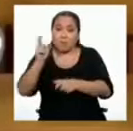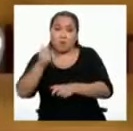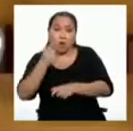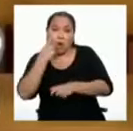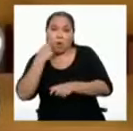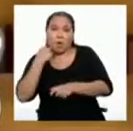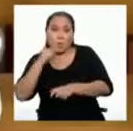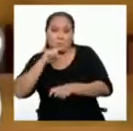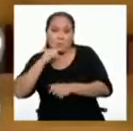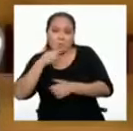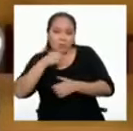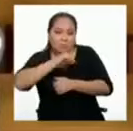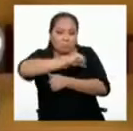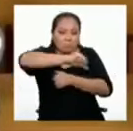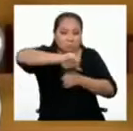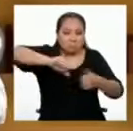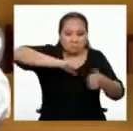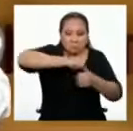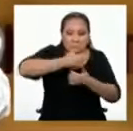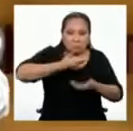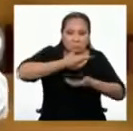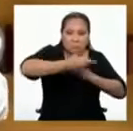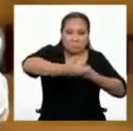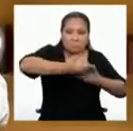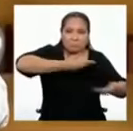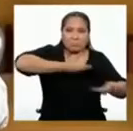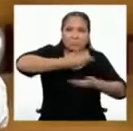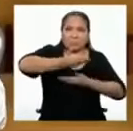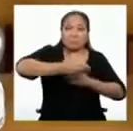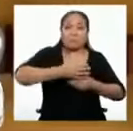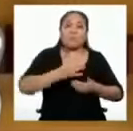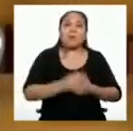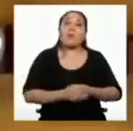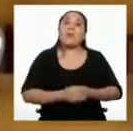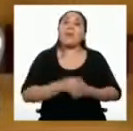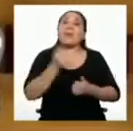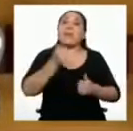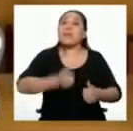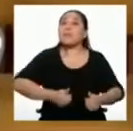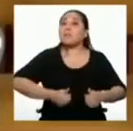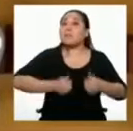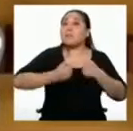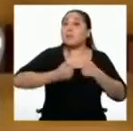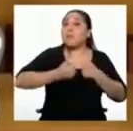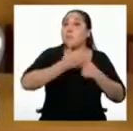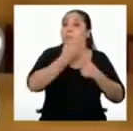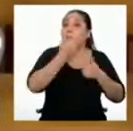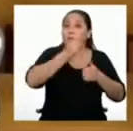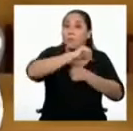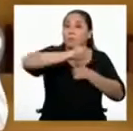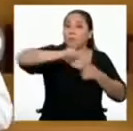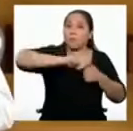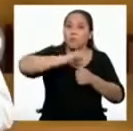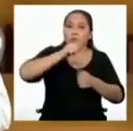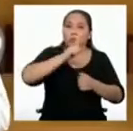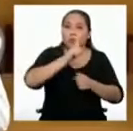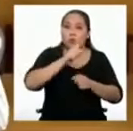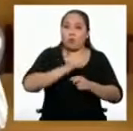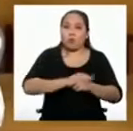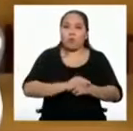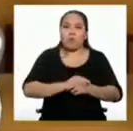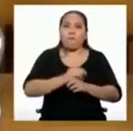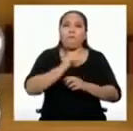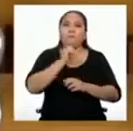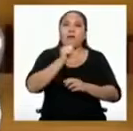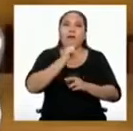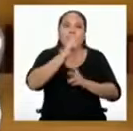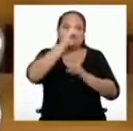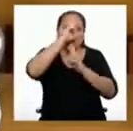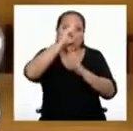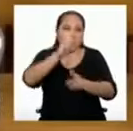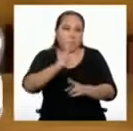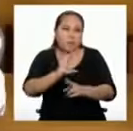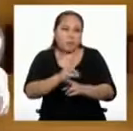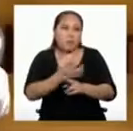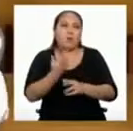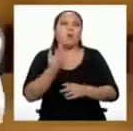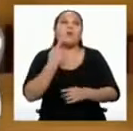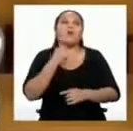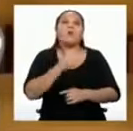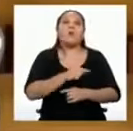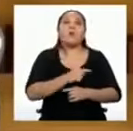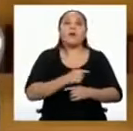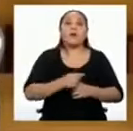ciudadanos interactuamos y nos relacionamos, para que la convivencia en ellos no involucre la violación de los derechos de ninguna persona.